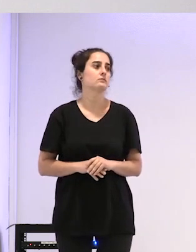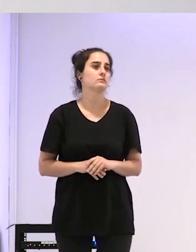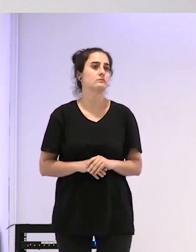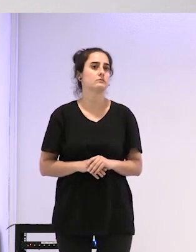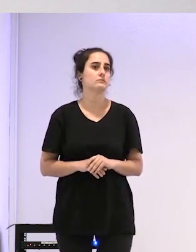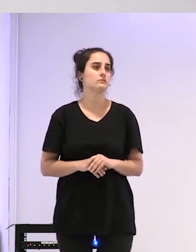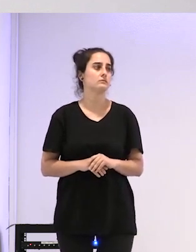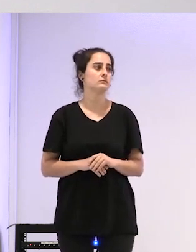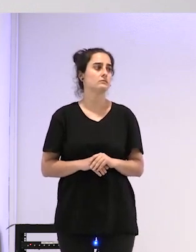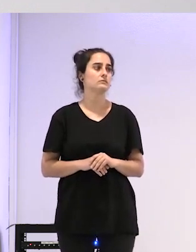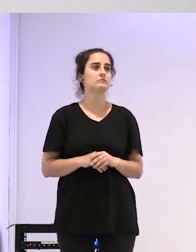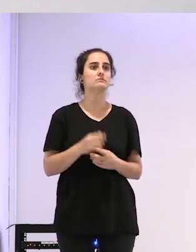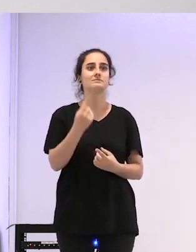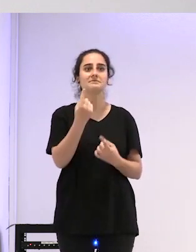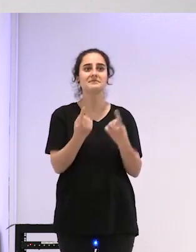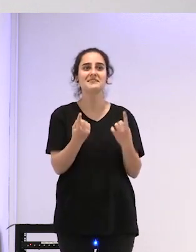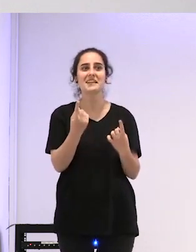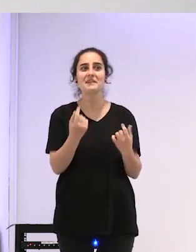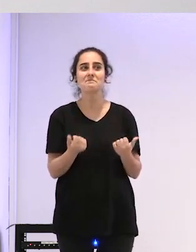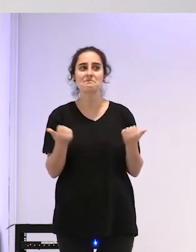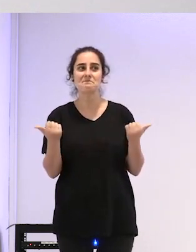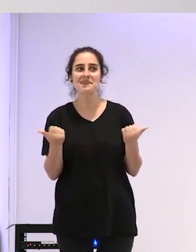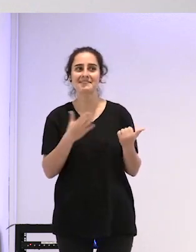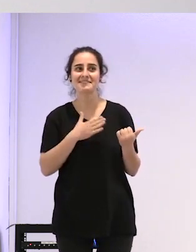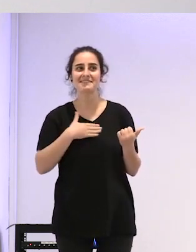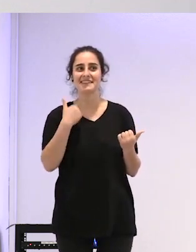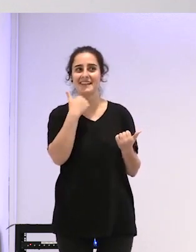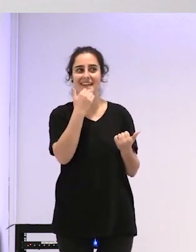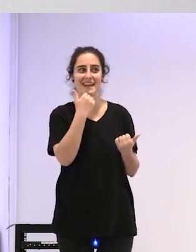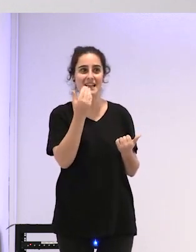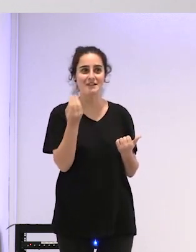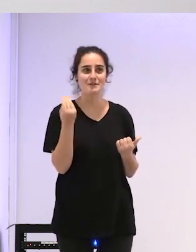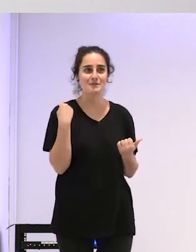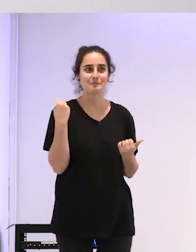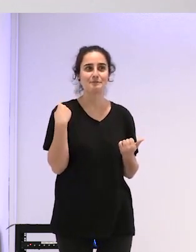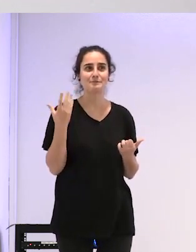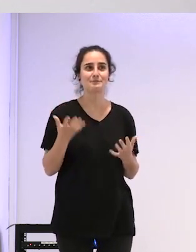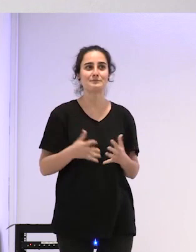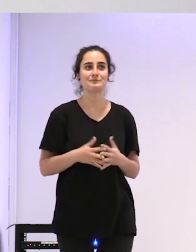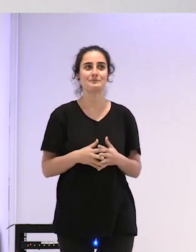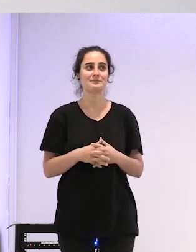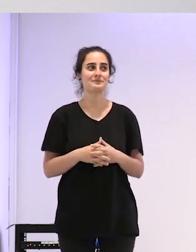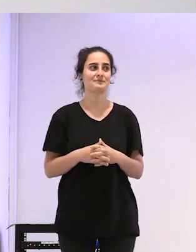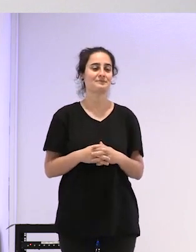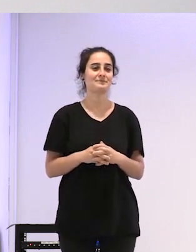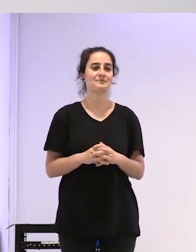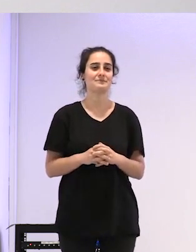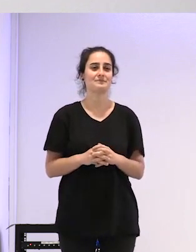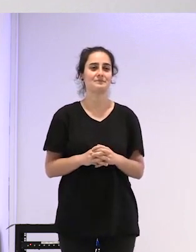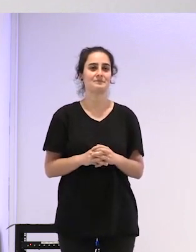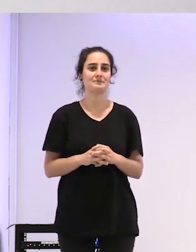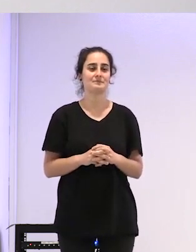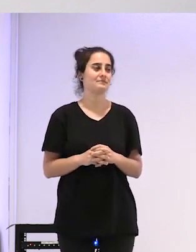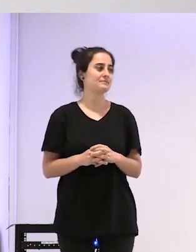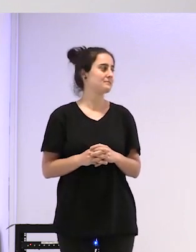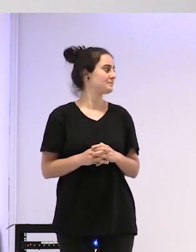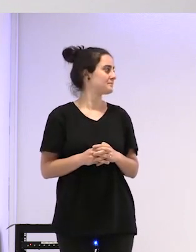no sé si alguien más aquí tiene alguna alguna pregunta si no